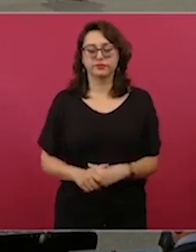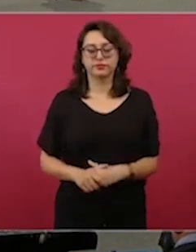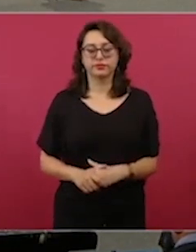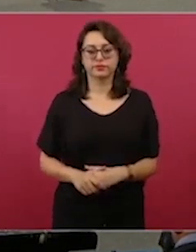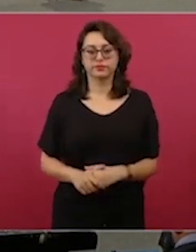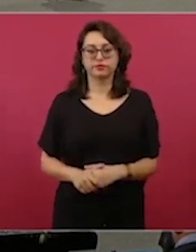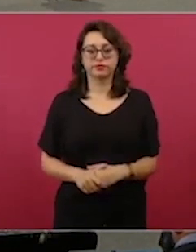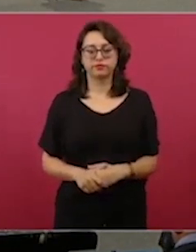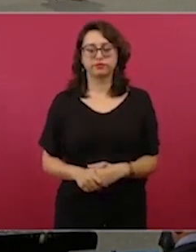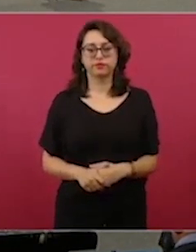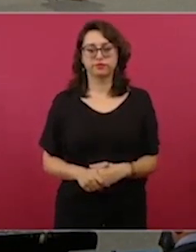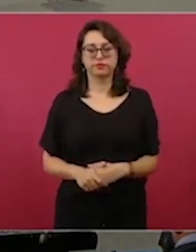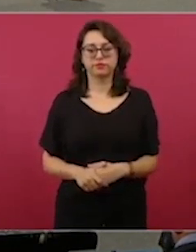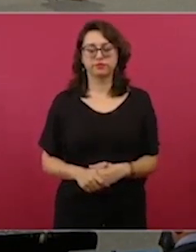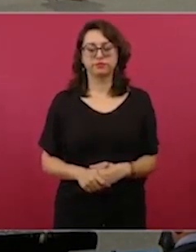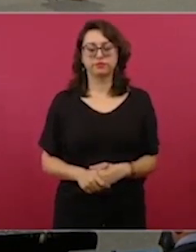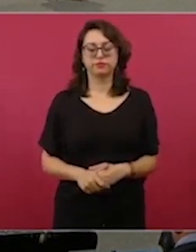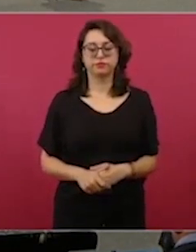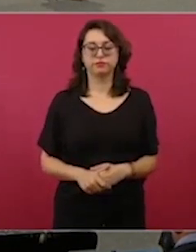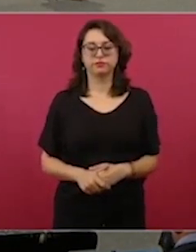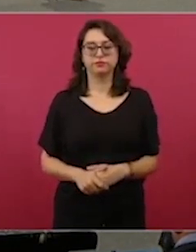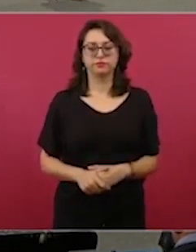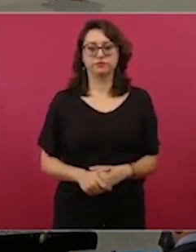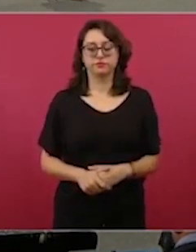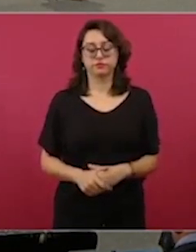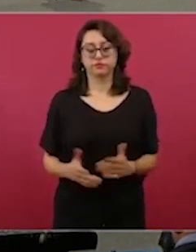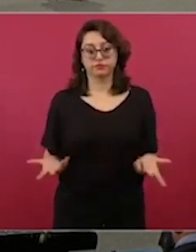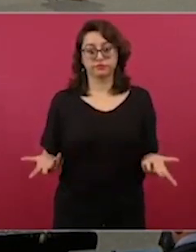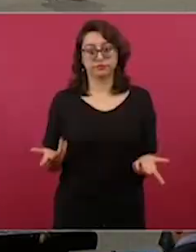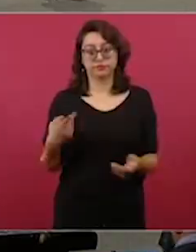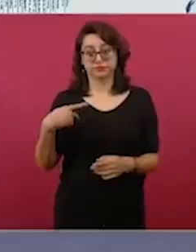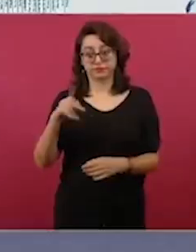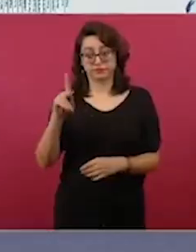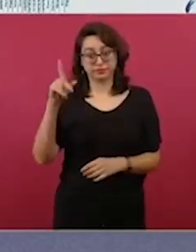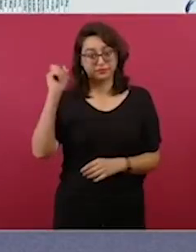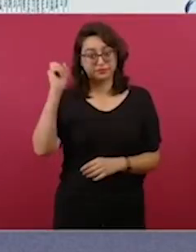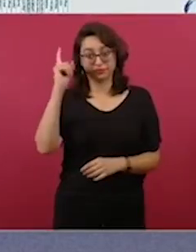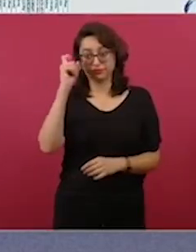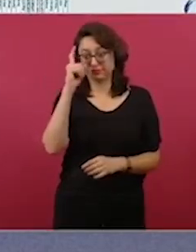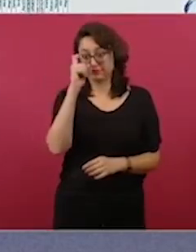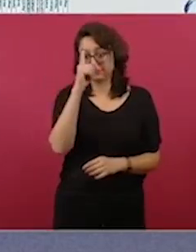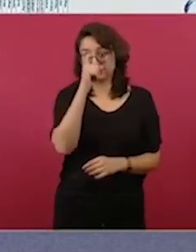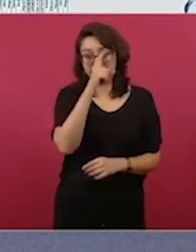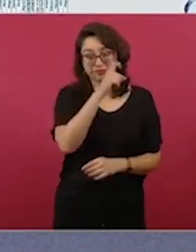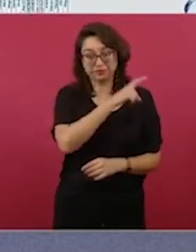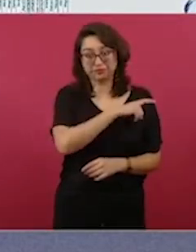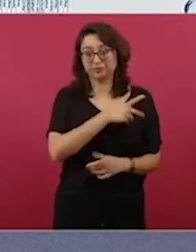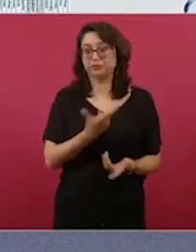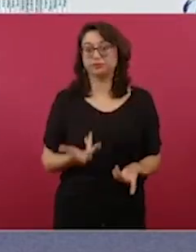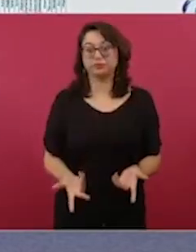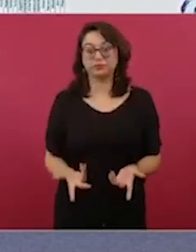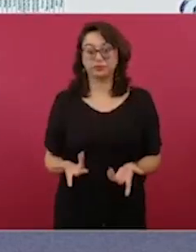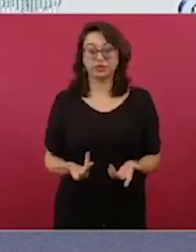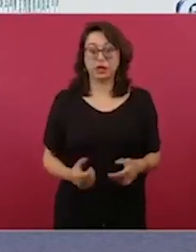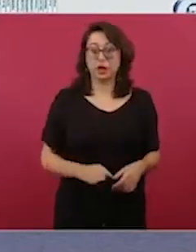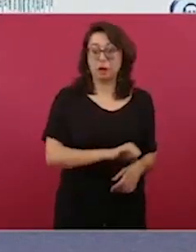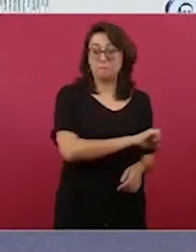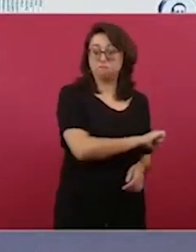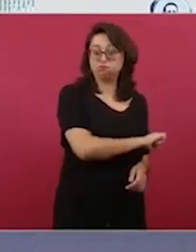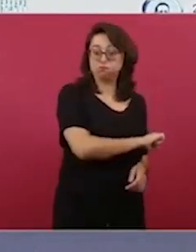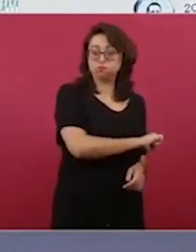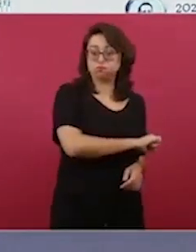complejo de detener esto.